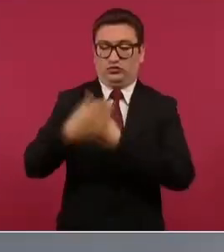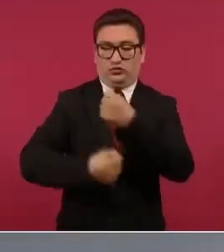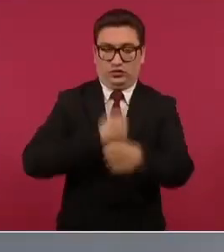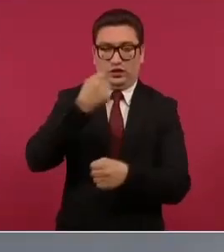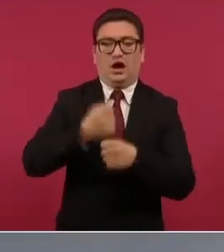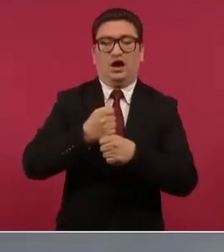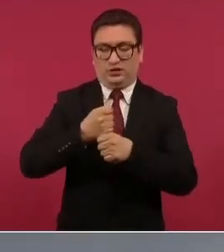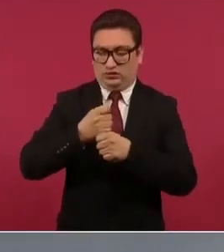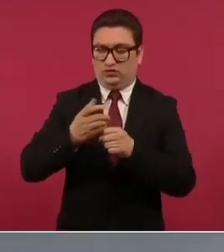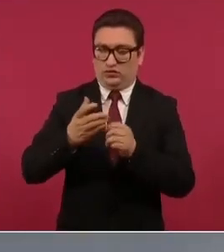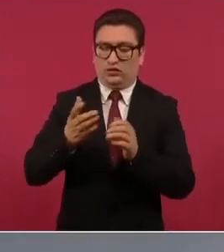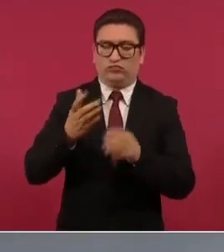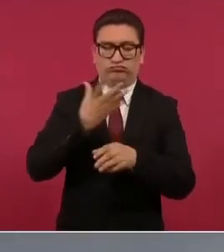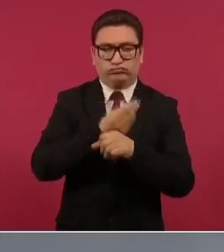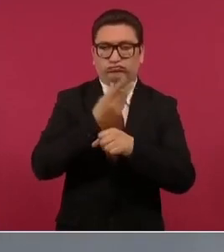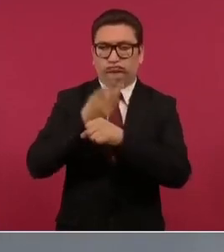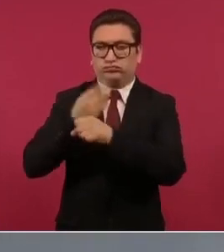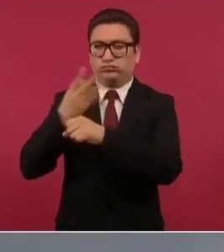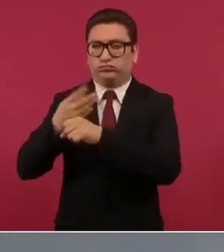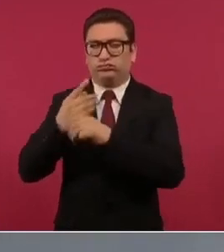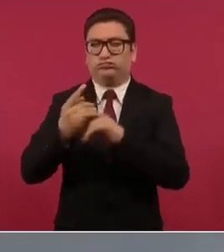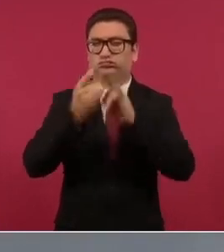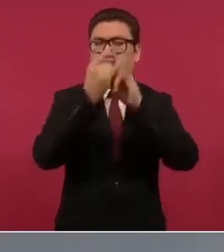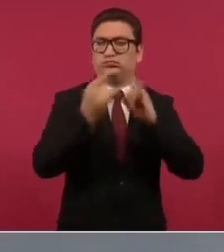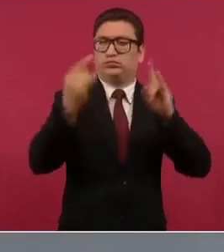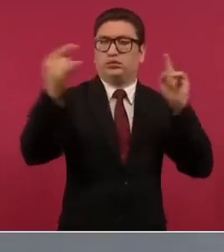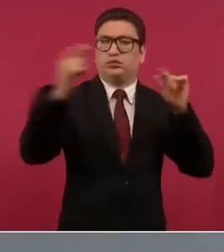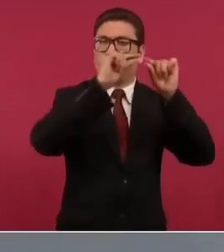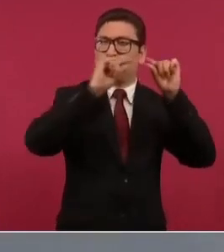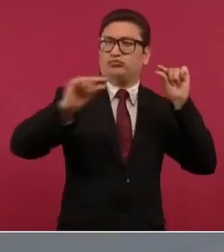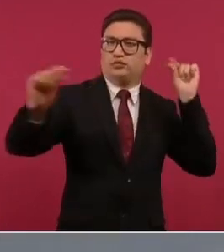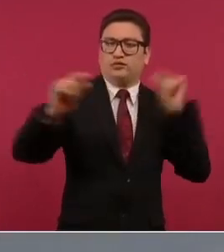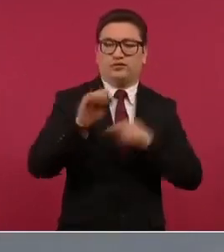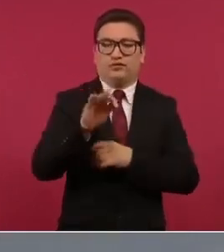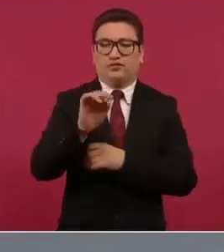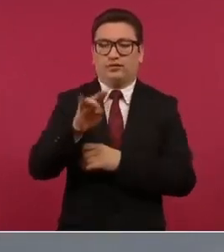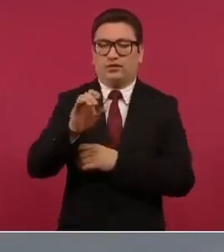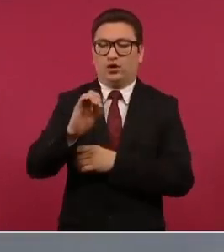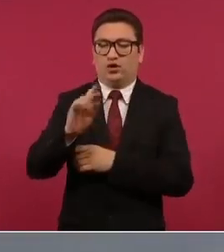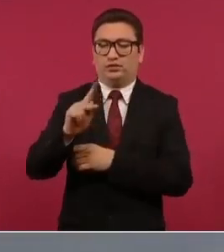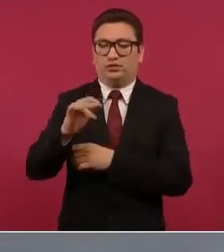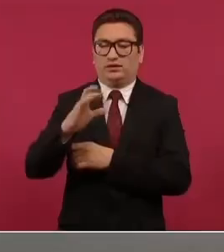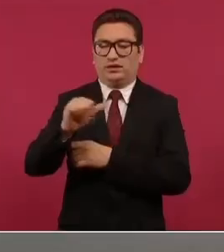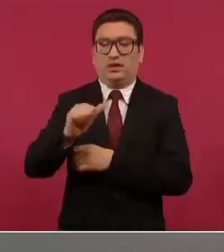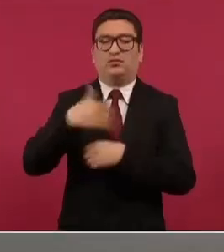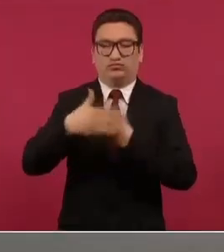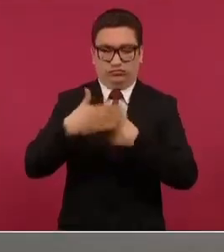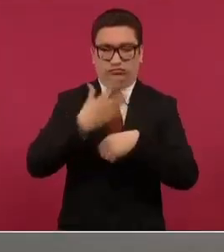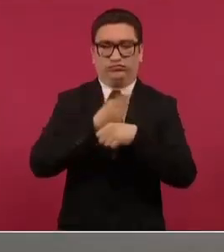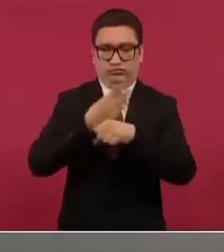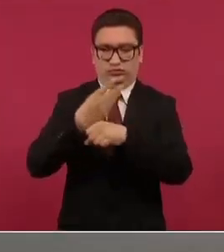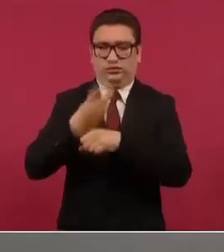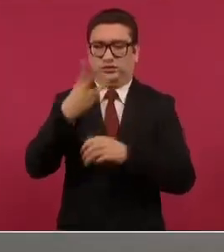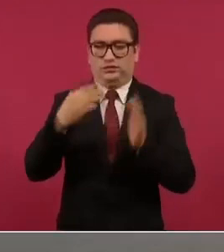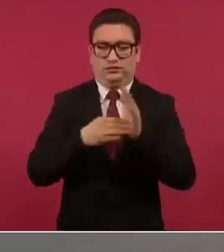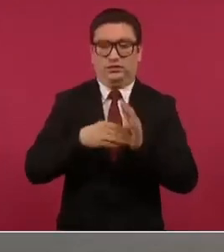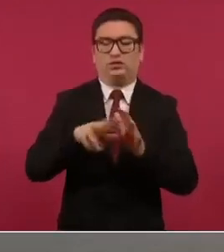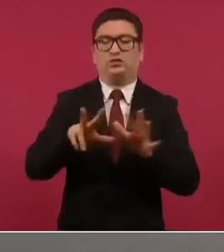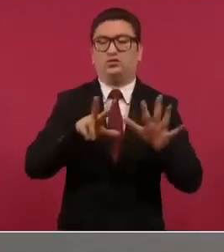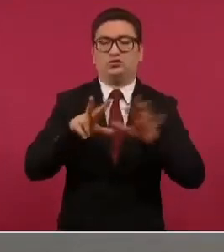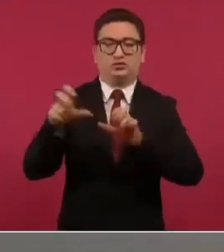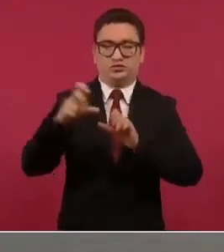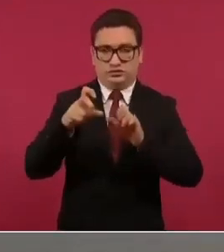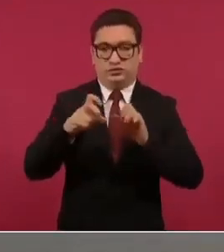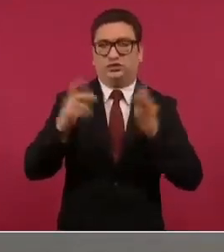terminaremos de alumbrar líneas de fibra óptica y se están instalando 3 mil 800 antenas